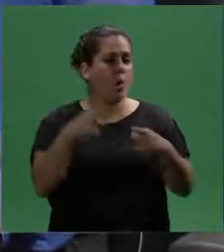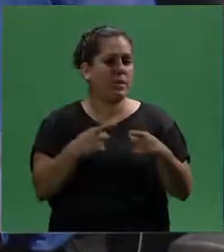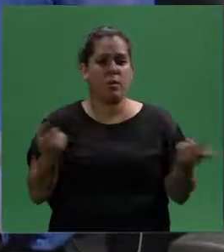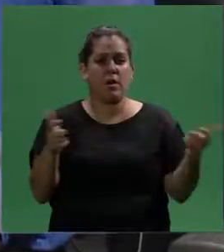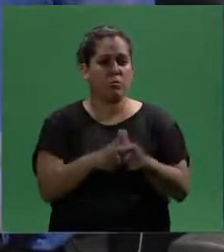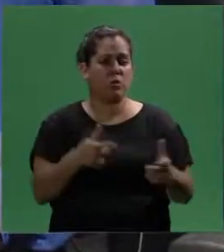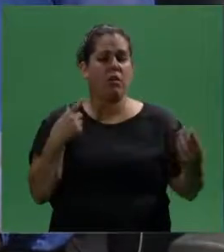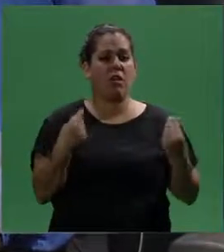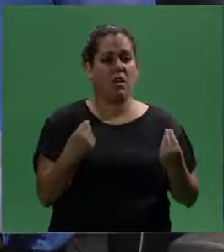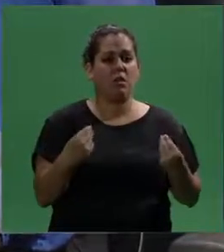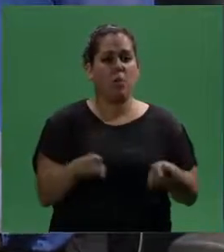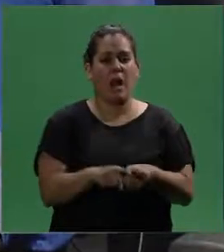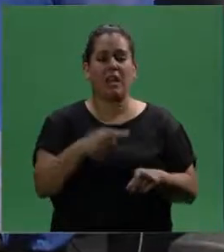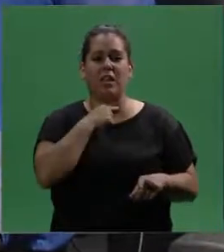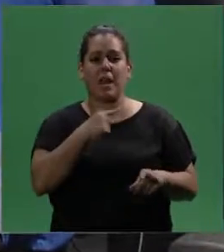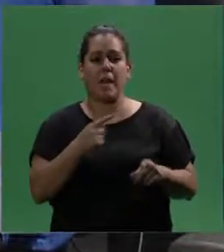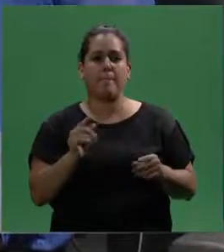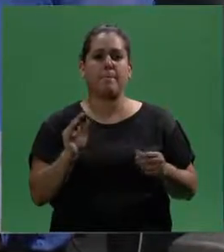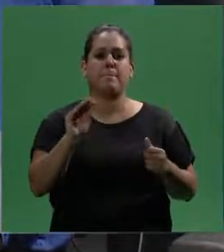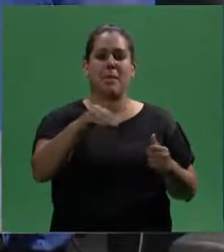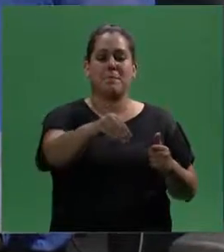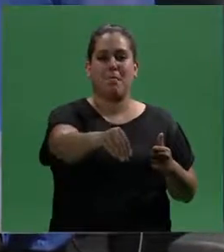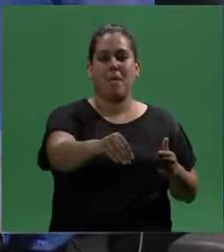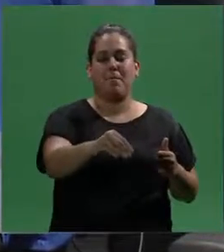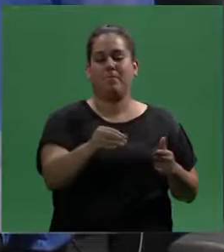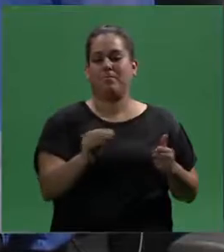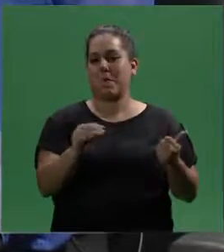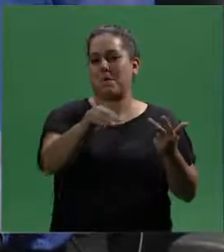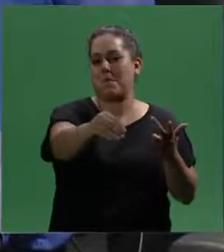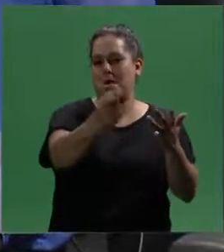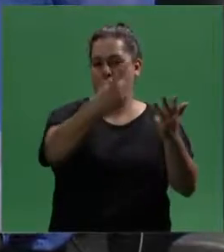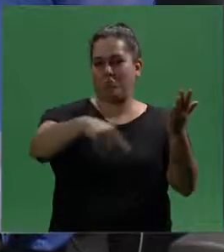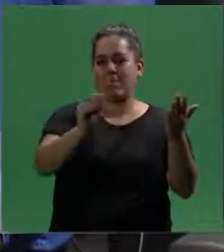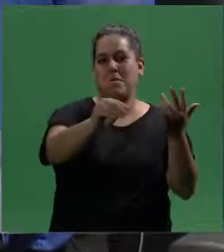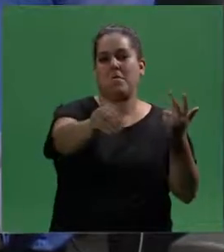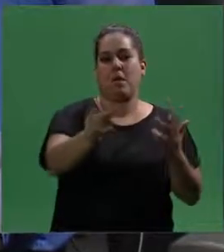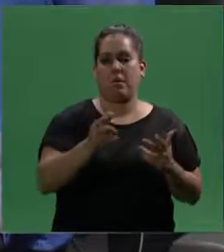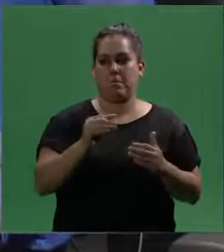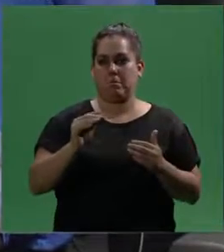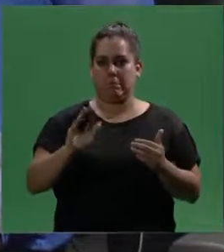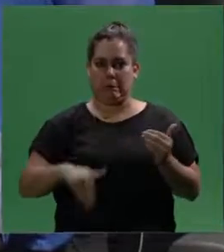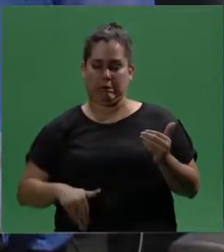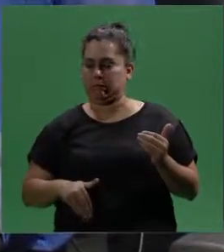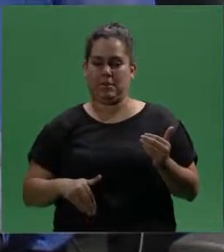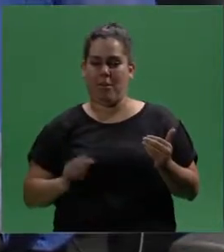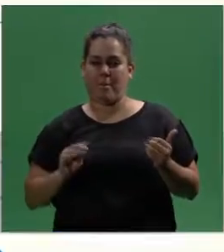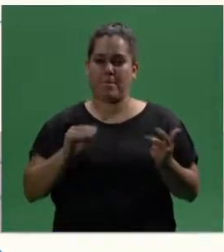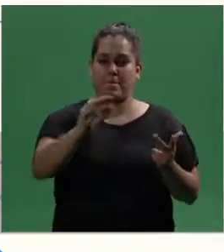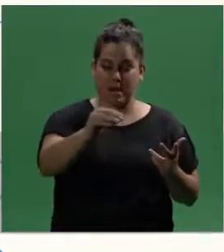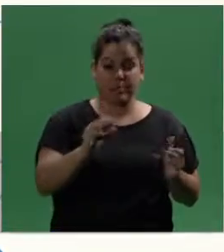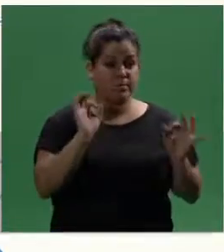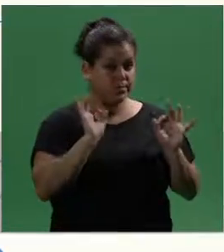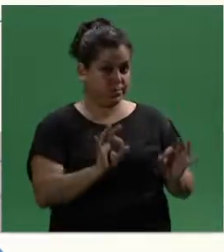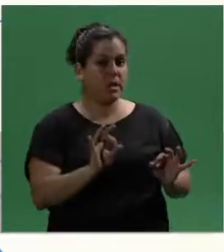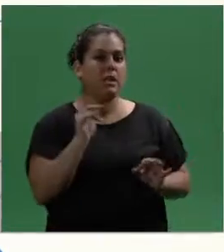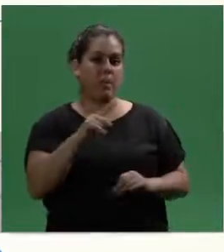objetivo es aumentar, es perfeccionar, es sumar, no restar. Sí. ¿Está?